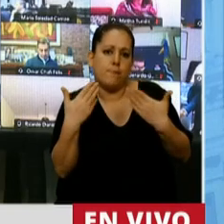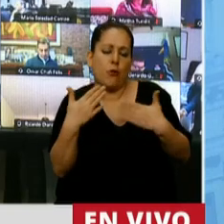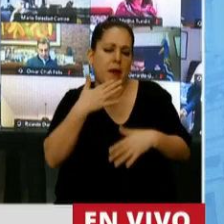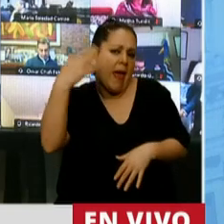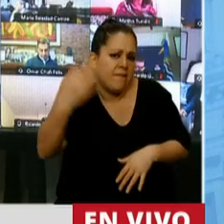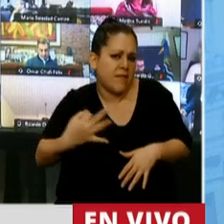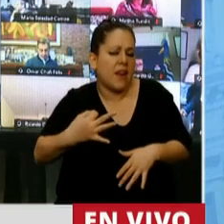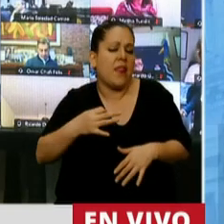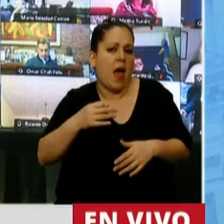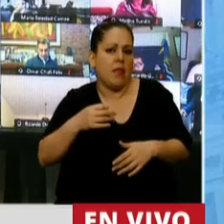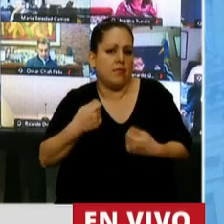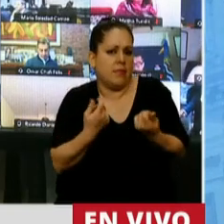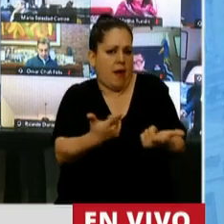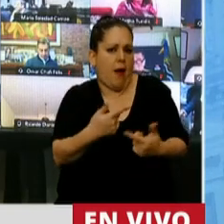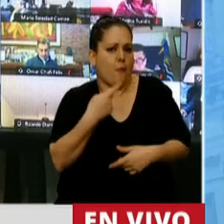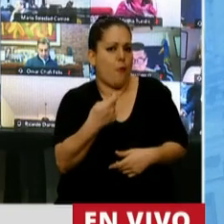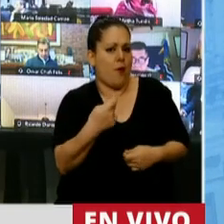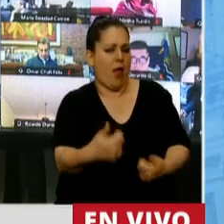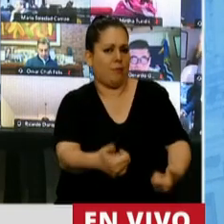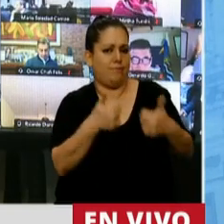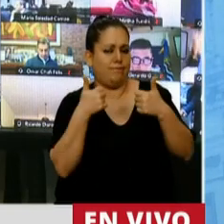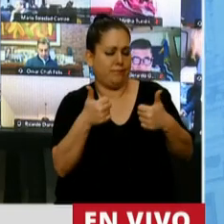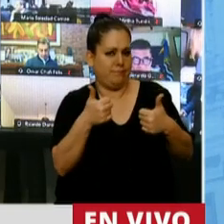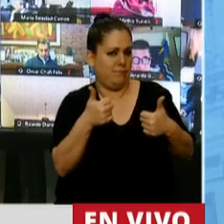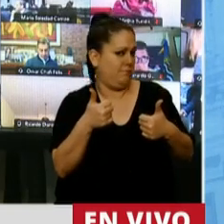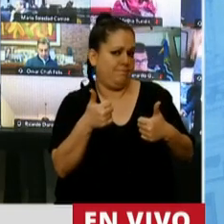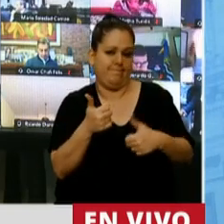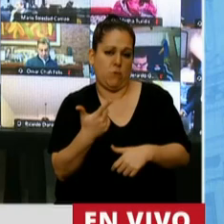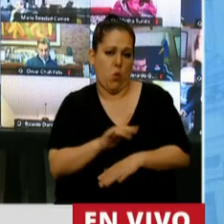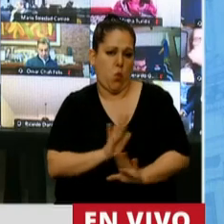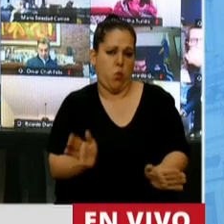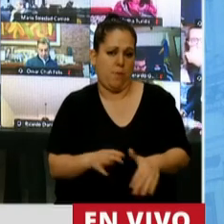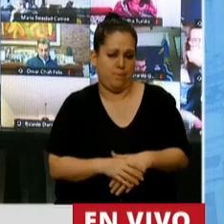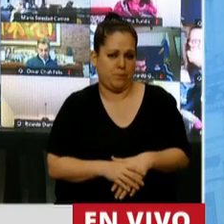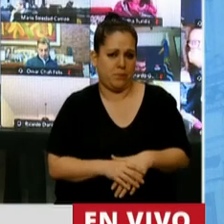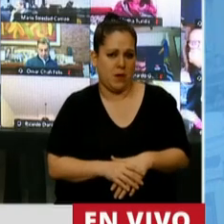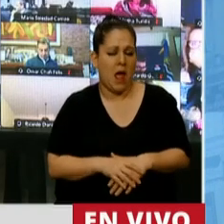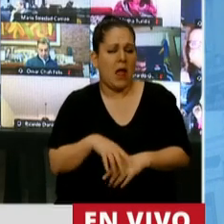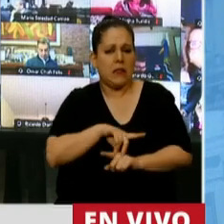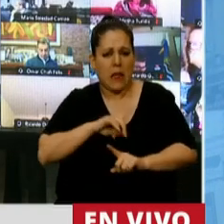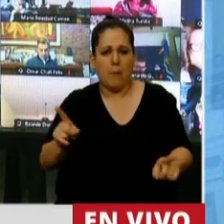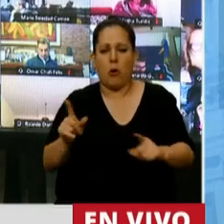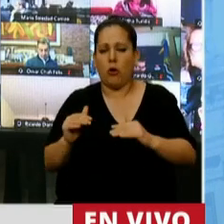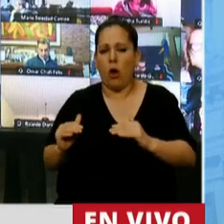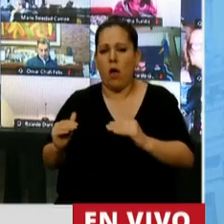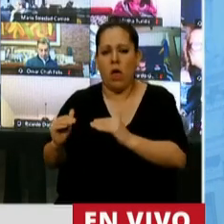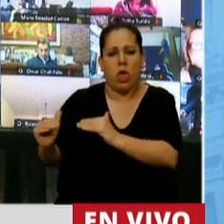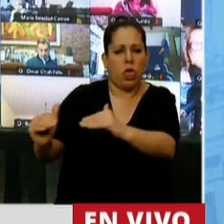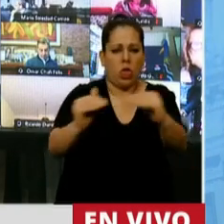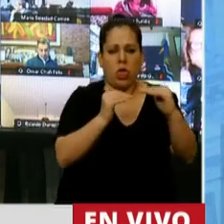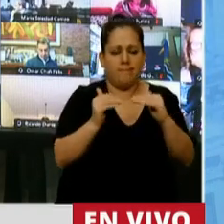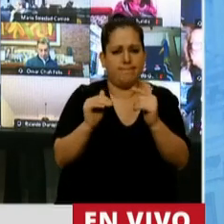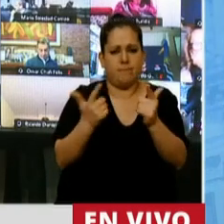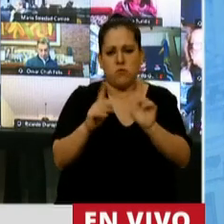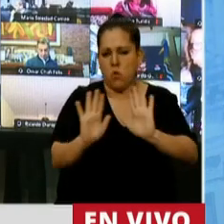reivindicación de los jubilados. También no tiene un parámetro equitativo. Y acá también me quiero tener un poquito